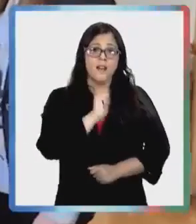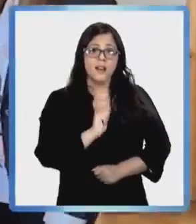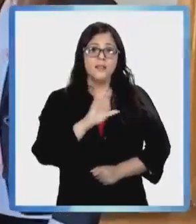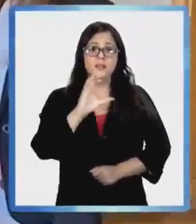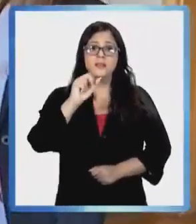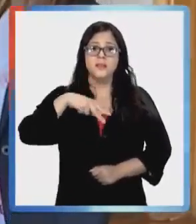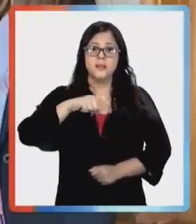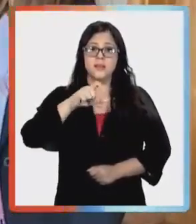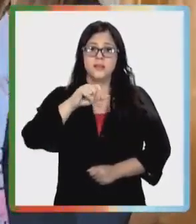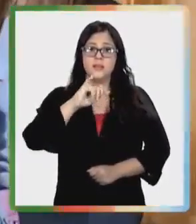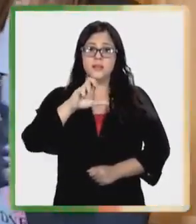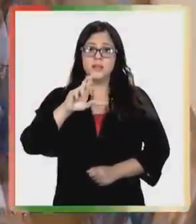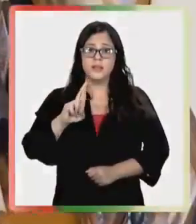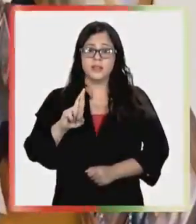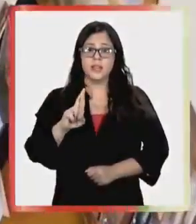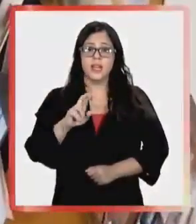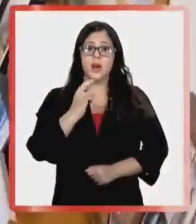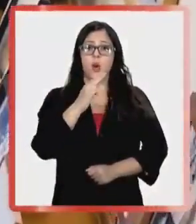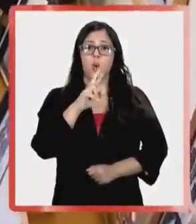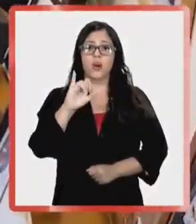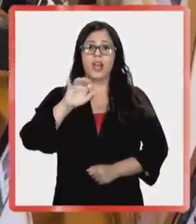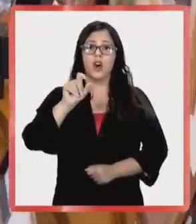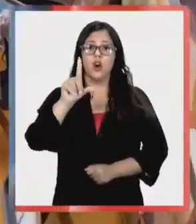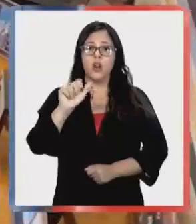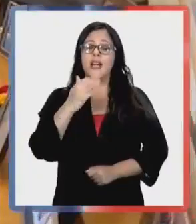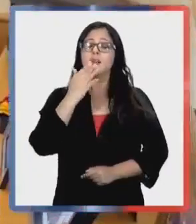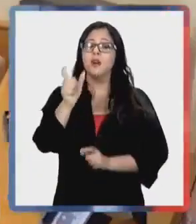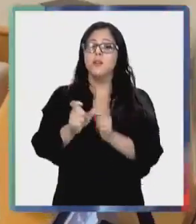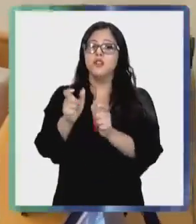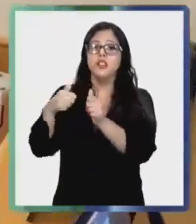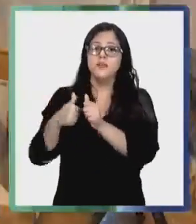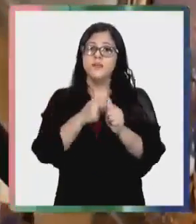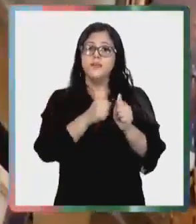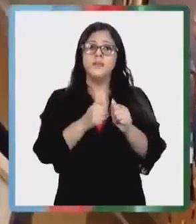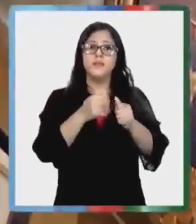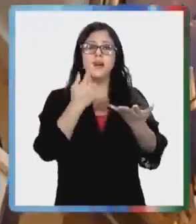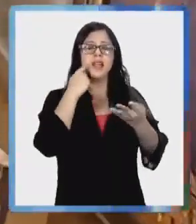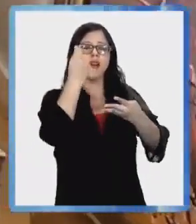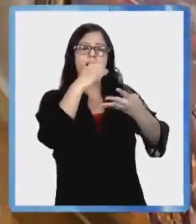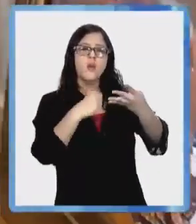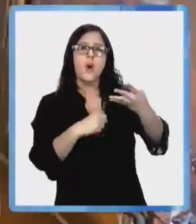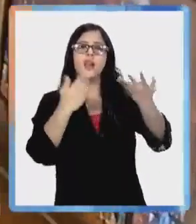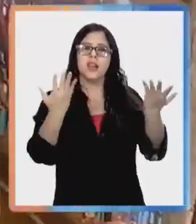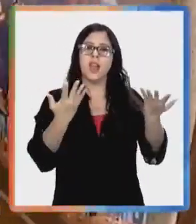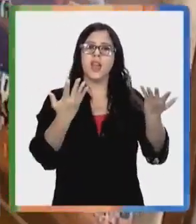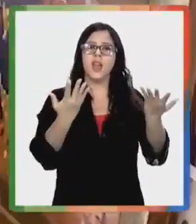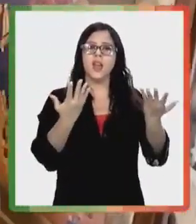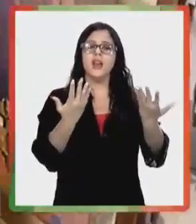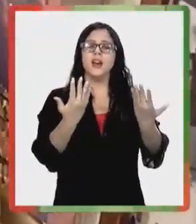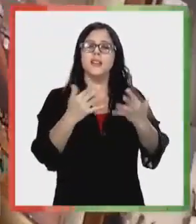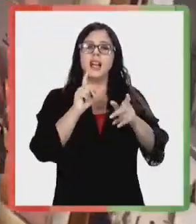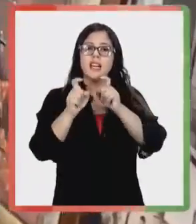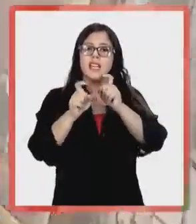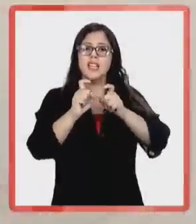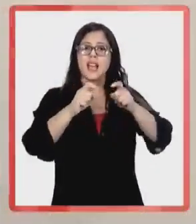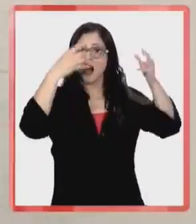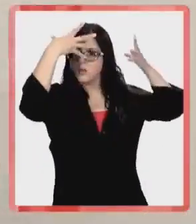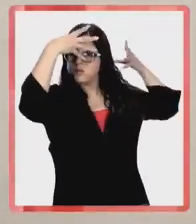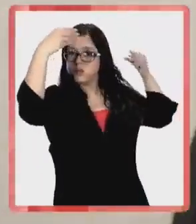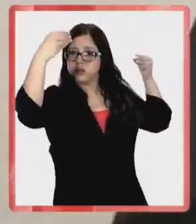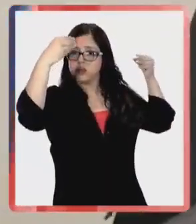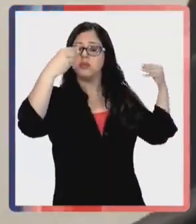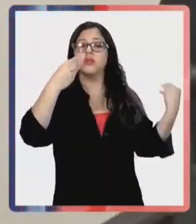Fue una reunión privada de la Canciller Urrejola con sus principales asesores para analizar la respuesta ante las críticas del embajador